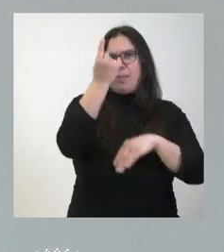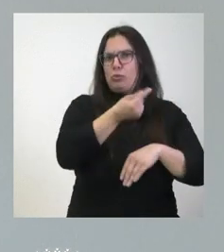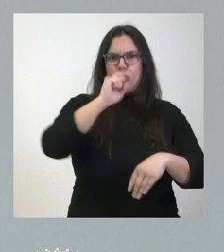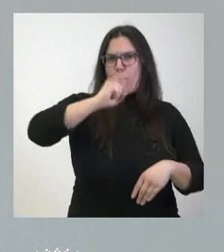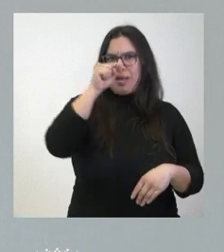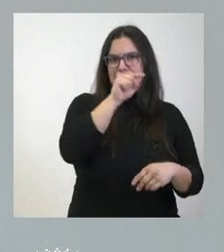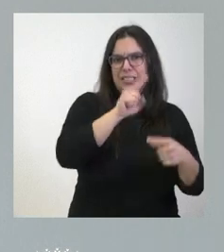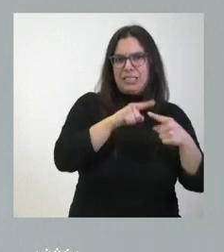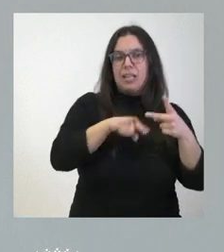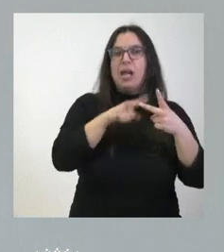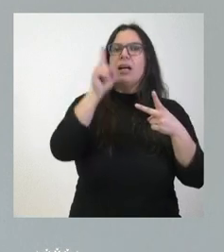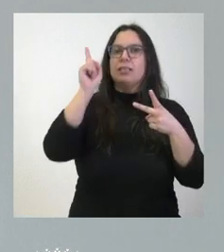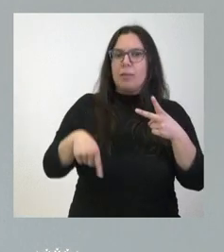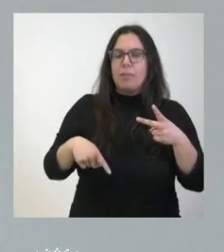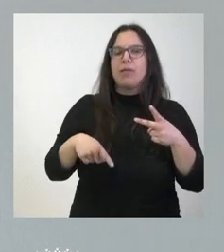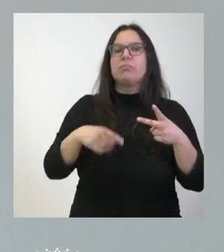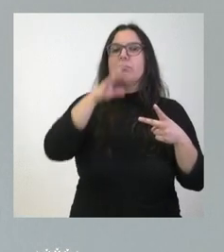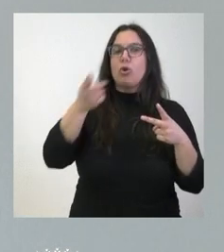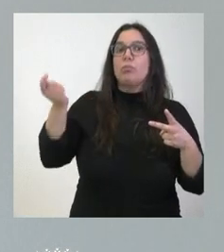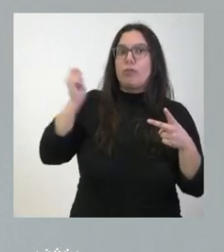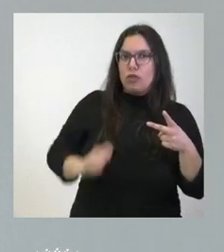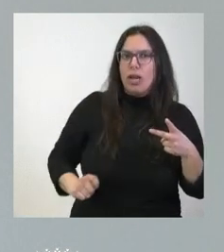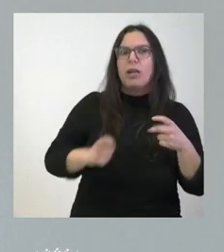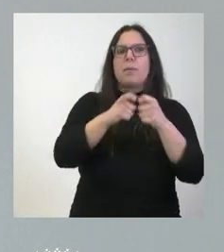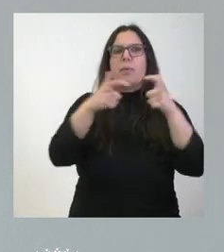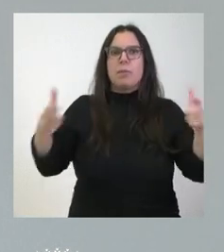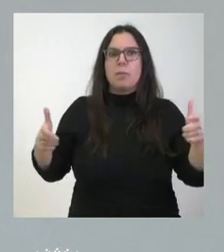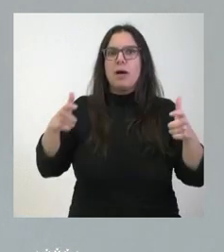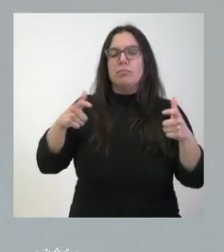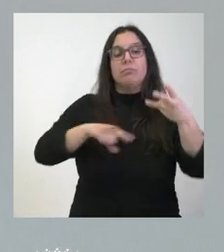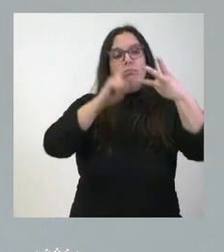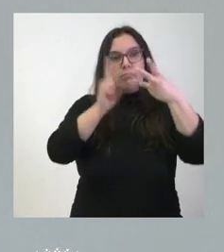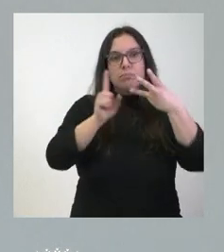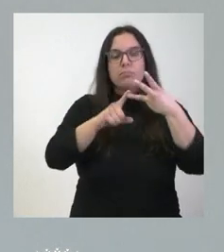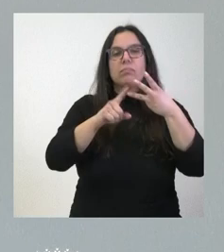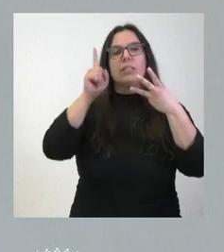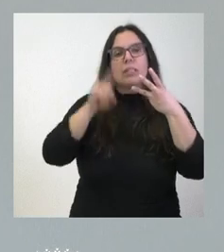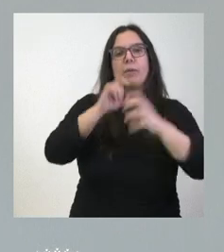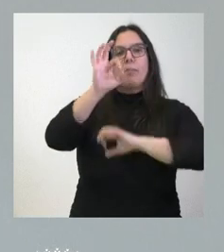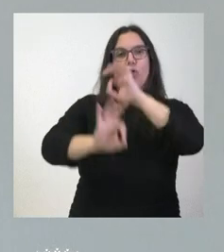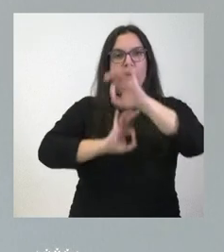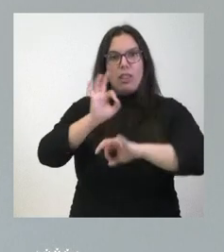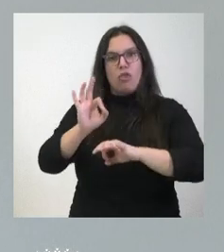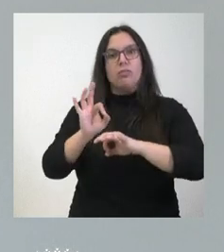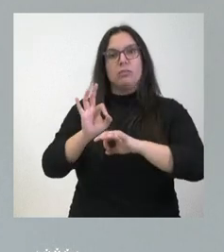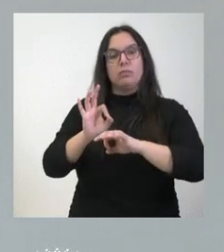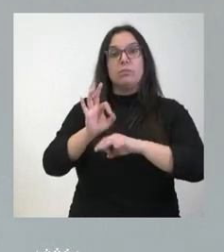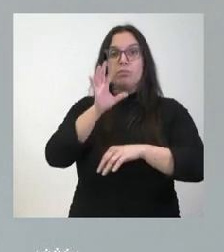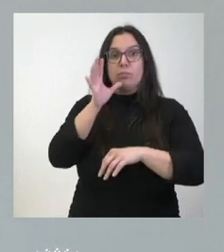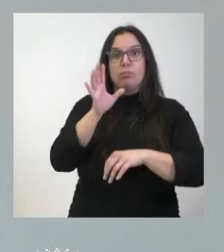lo hacemos desde el punto de vista de los profesionales, porque es primera consejería en gestión de los profesionales y lo hacemos desde el punto de vista organizativo, porque estamos